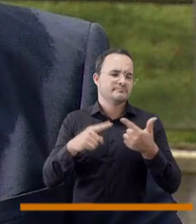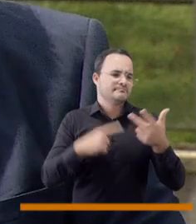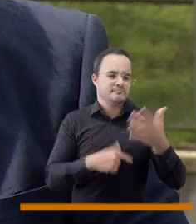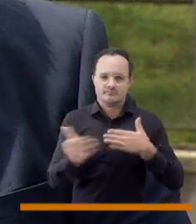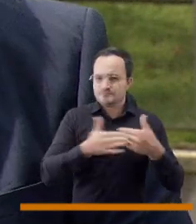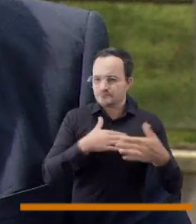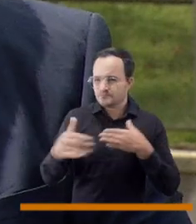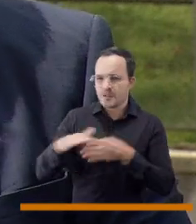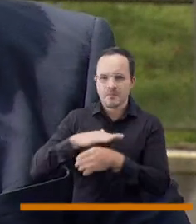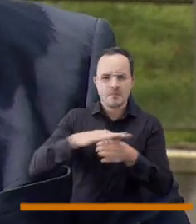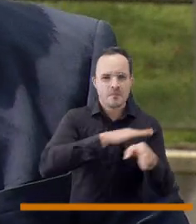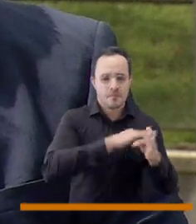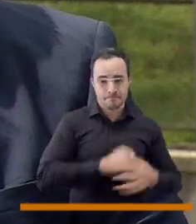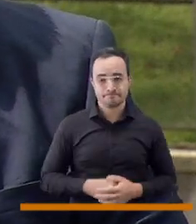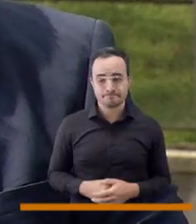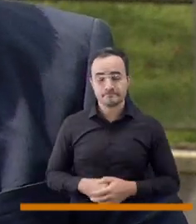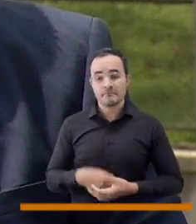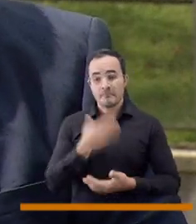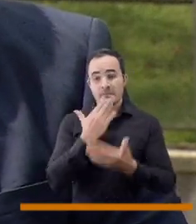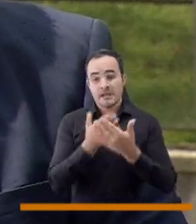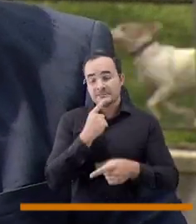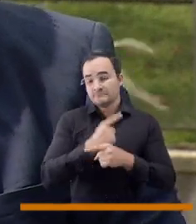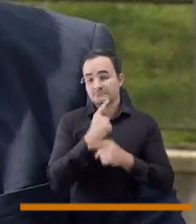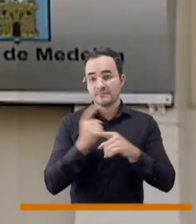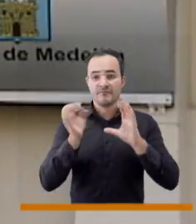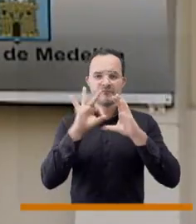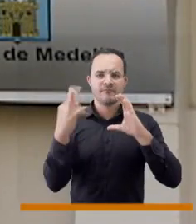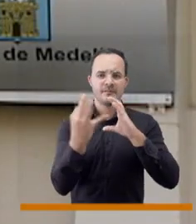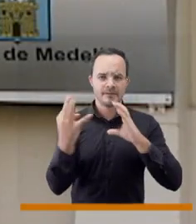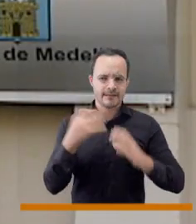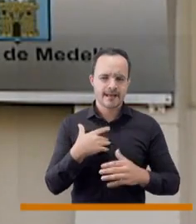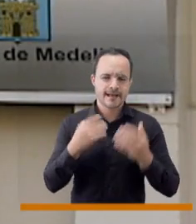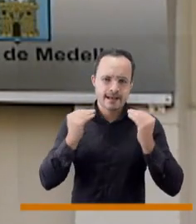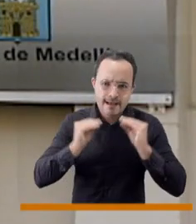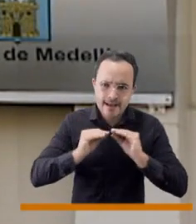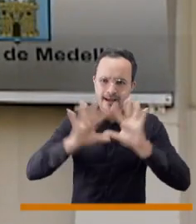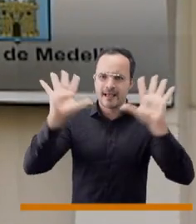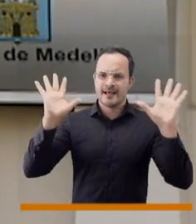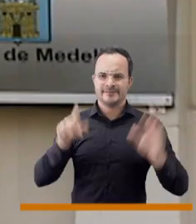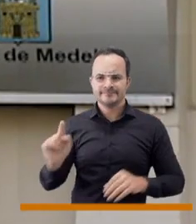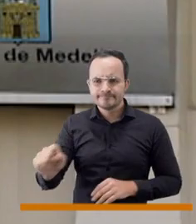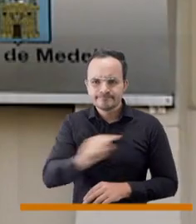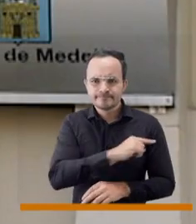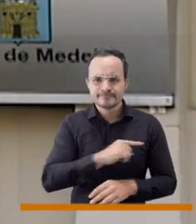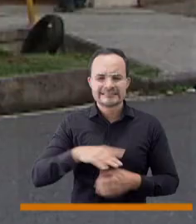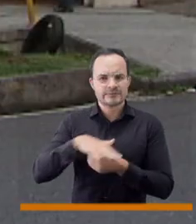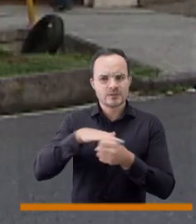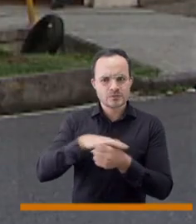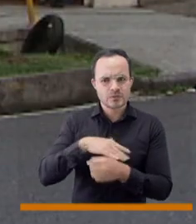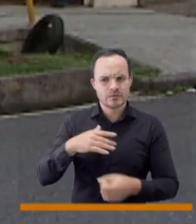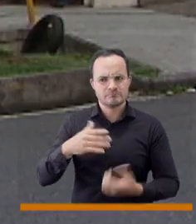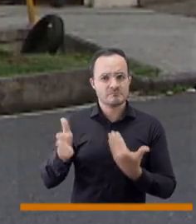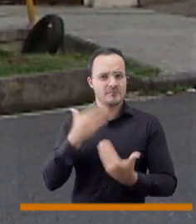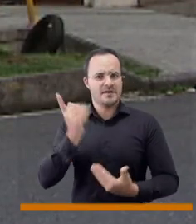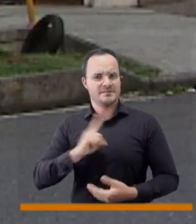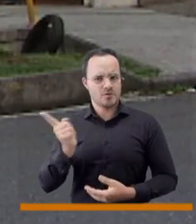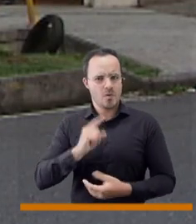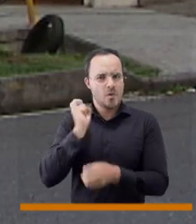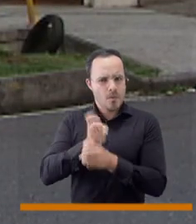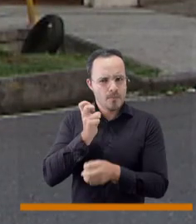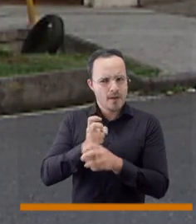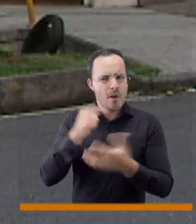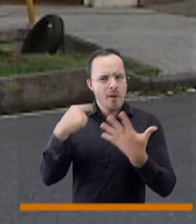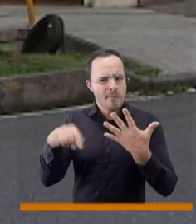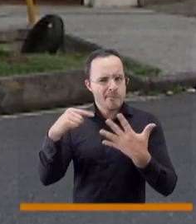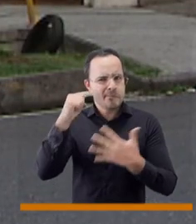medios y efectivamente la comisaría de familia es un entorno y un contexto que nos muestra unas falencias